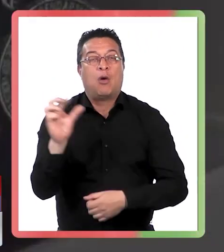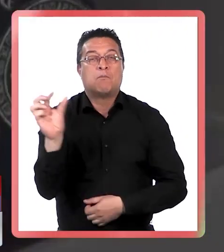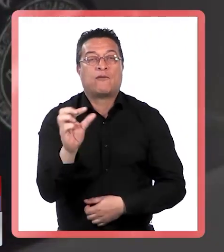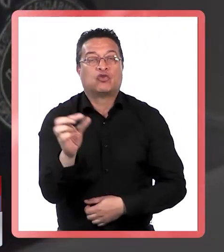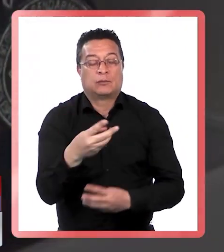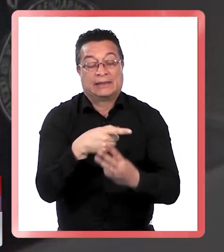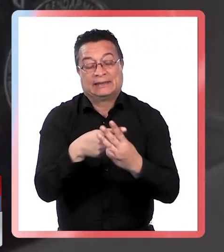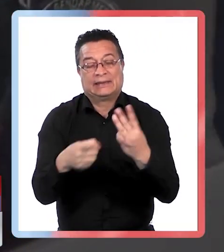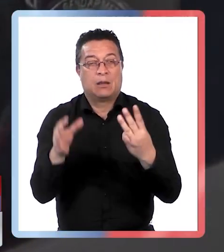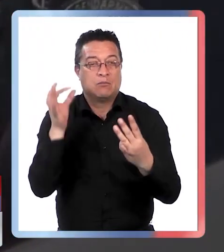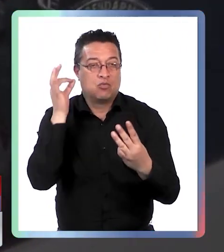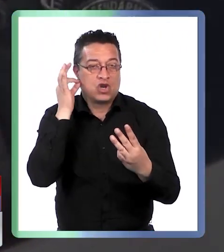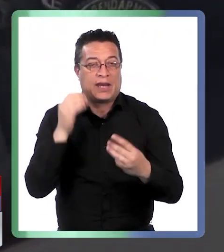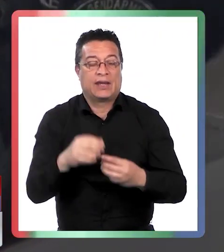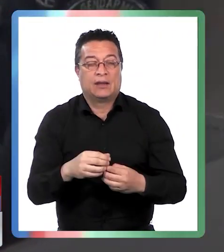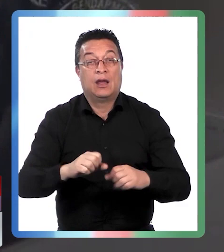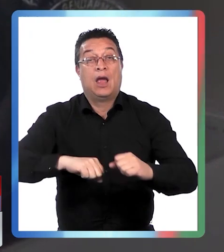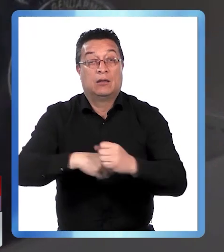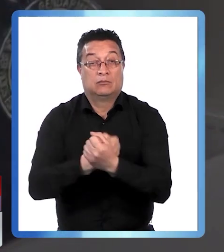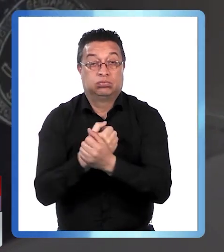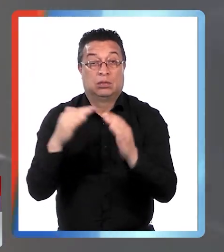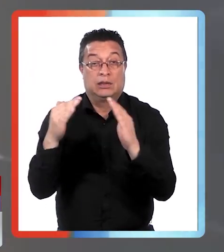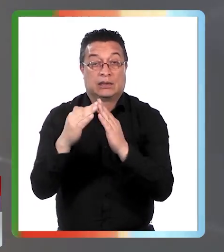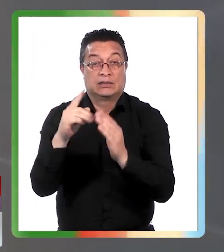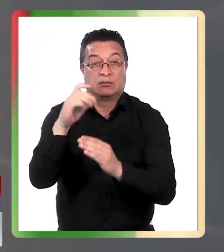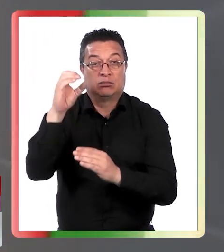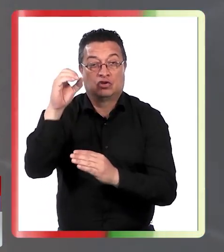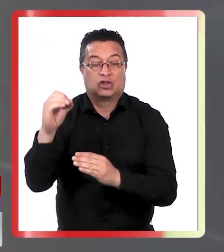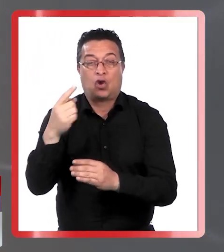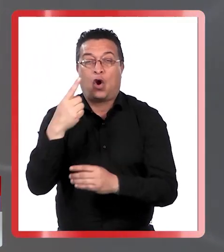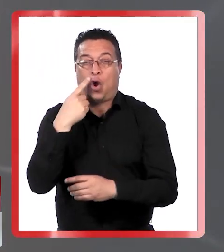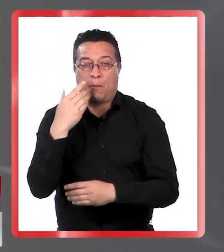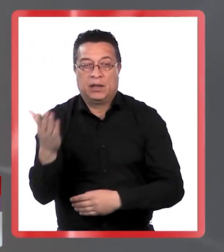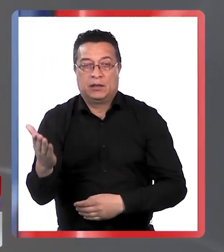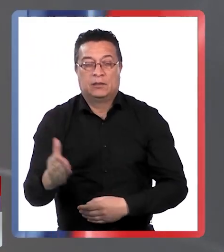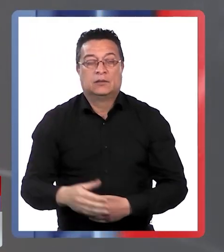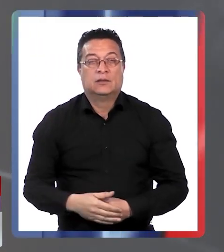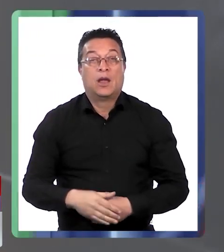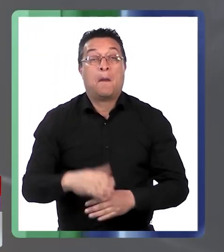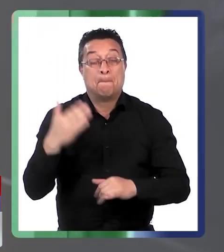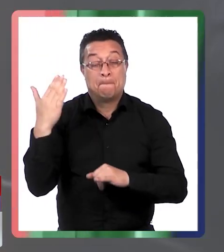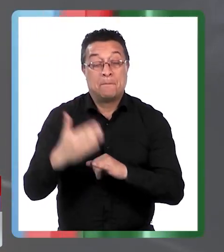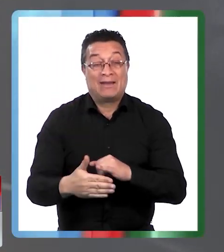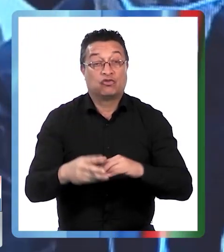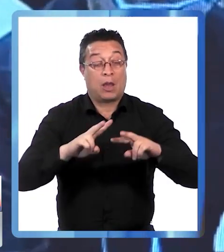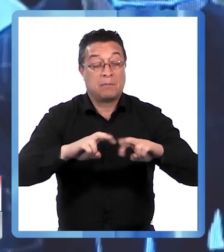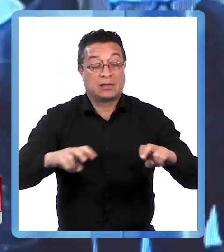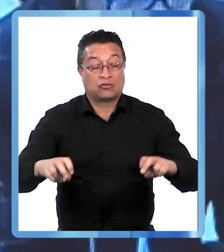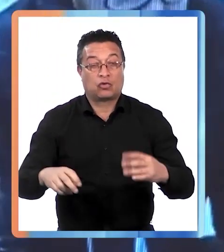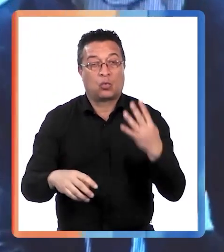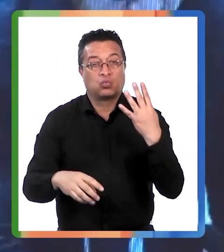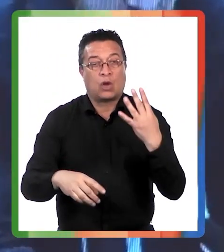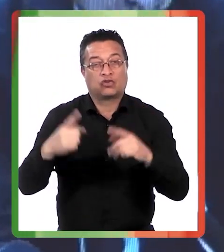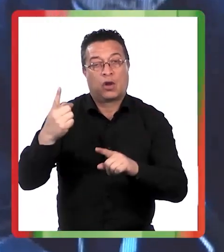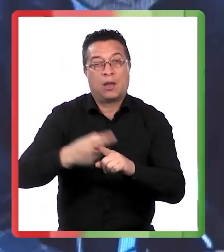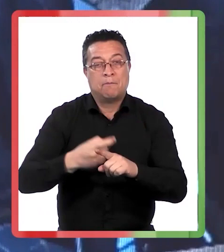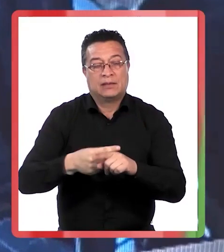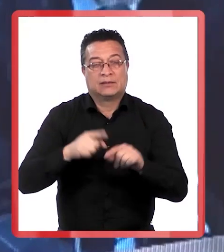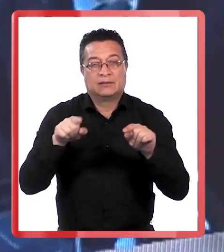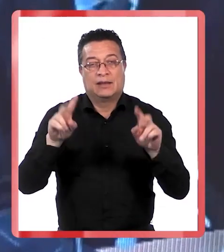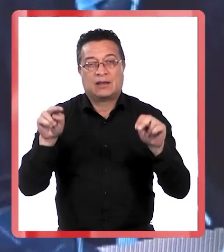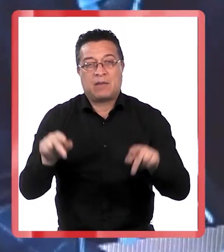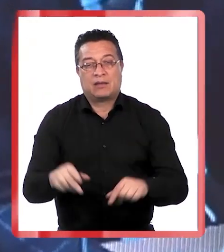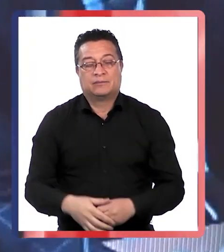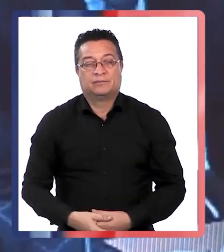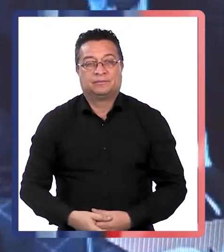preventiva para las tres mujeres y arresto domiciliario total para el hombre con un plazo de investigación de cuatro meses